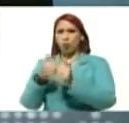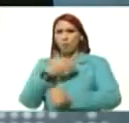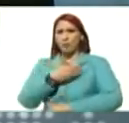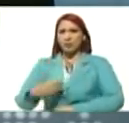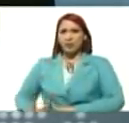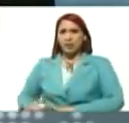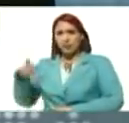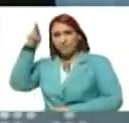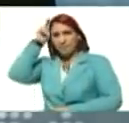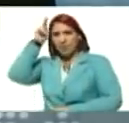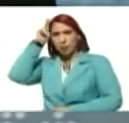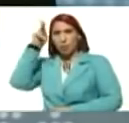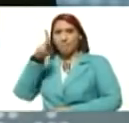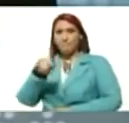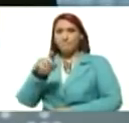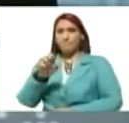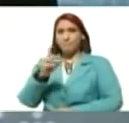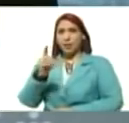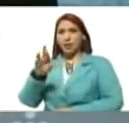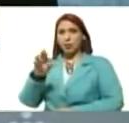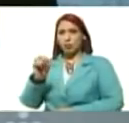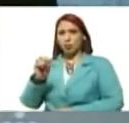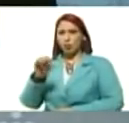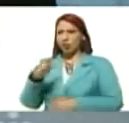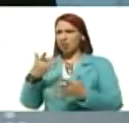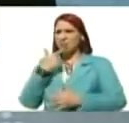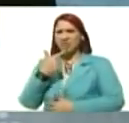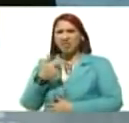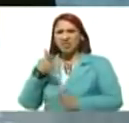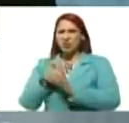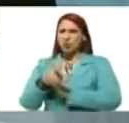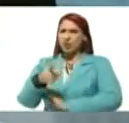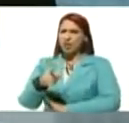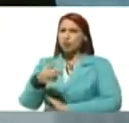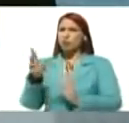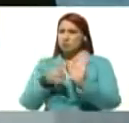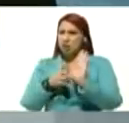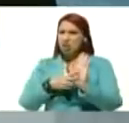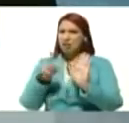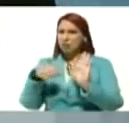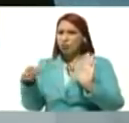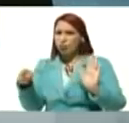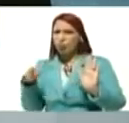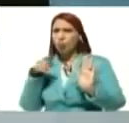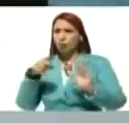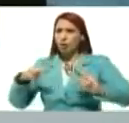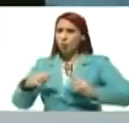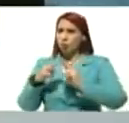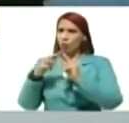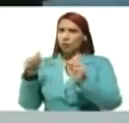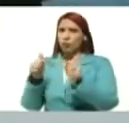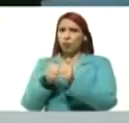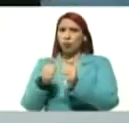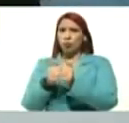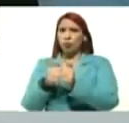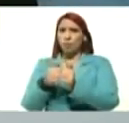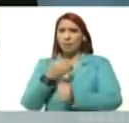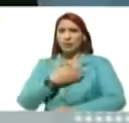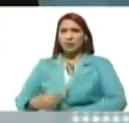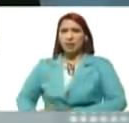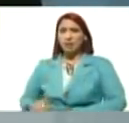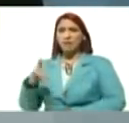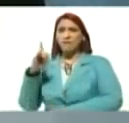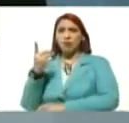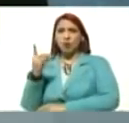Castillo, qué me dice sobre eso, es verdad, no es verdad, porque usted sostuvo, un encuentro con Luis Arce, el presidente de Bolivia, se